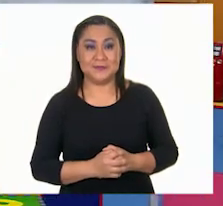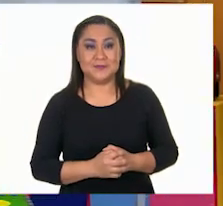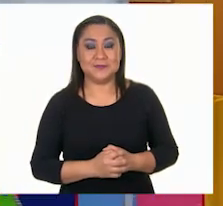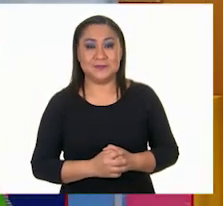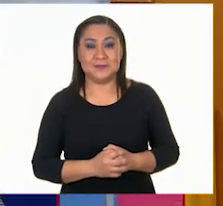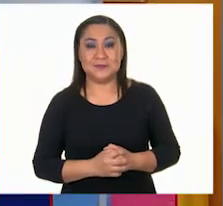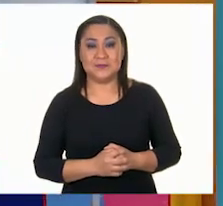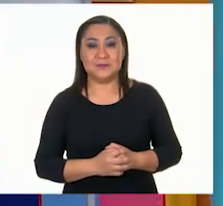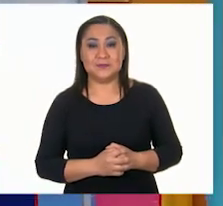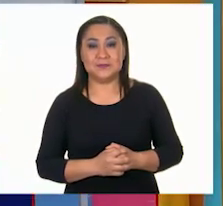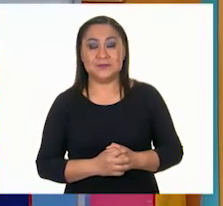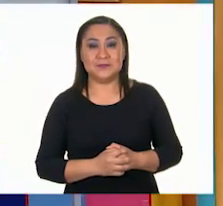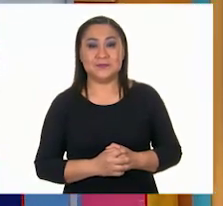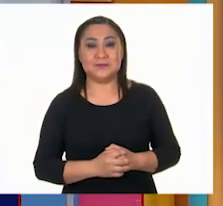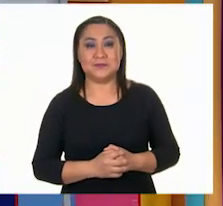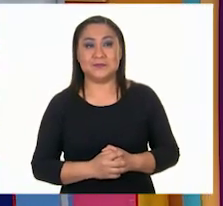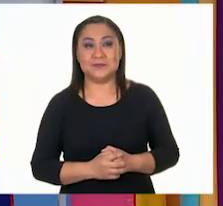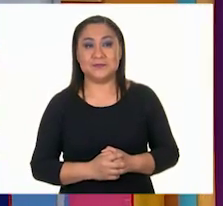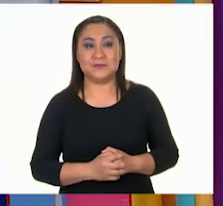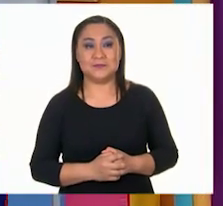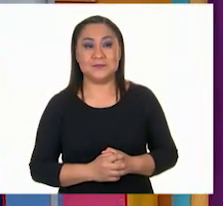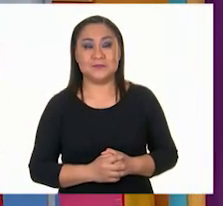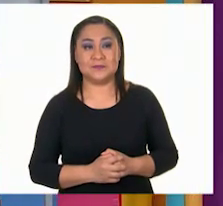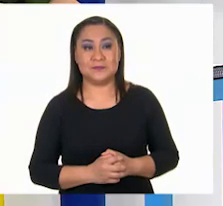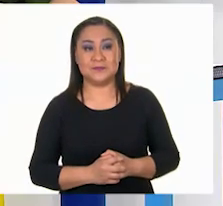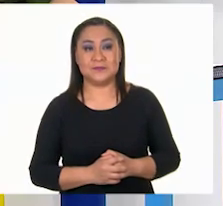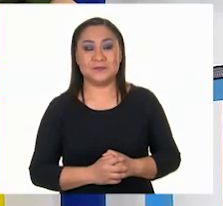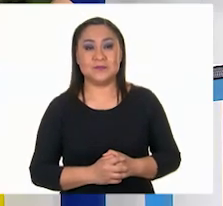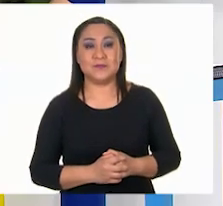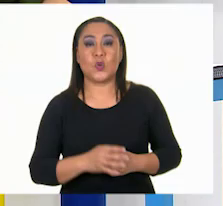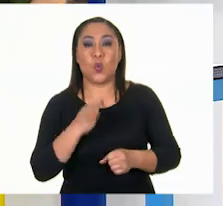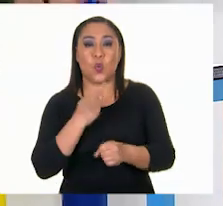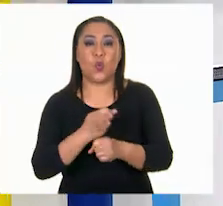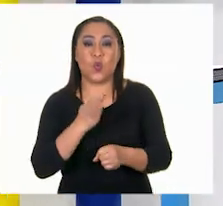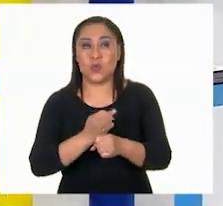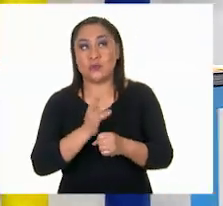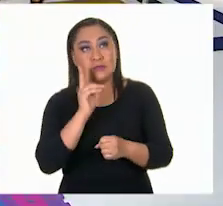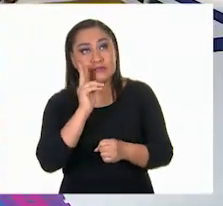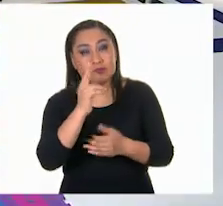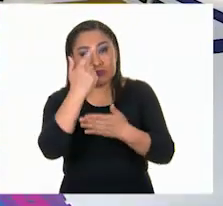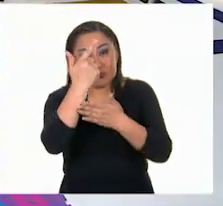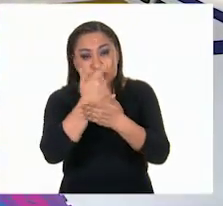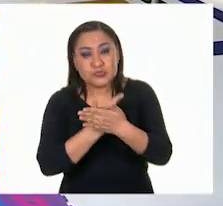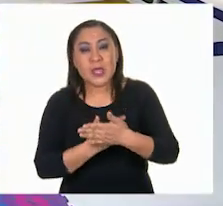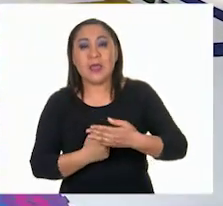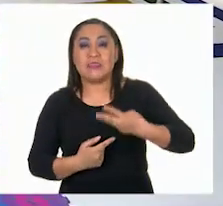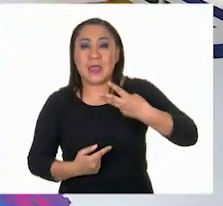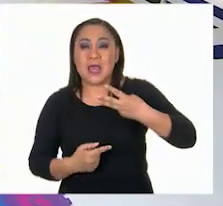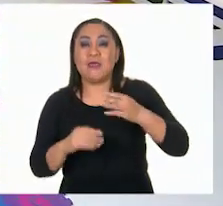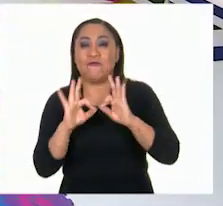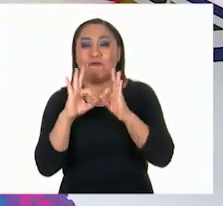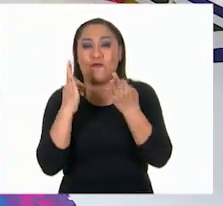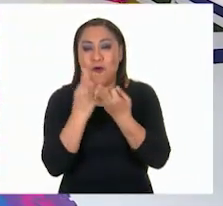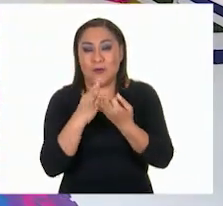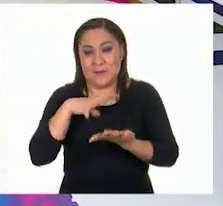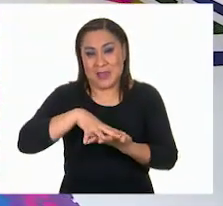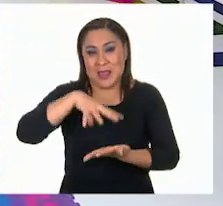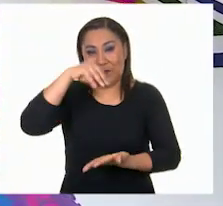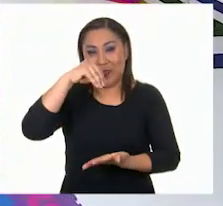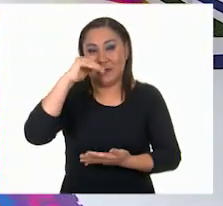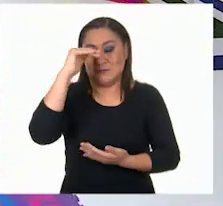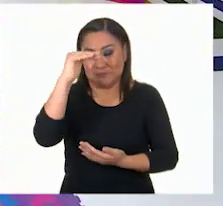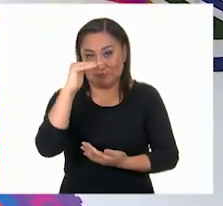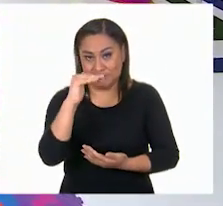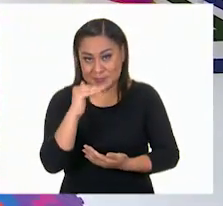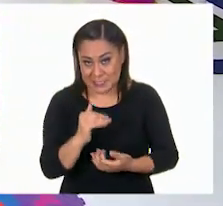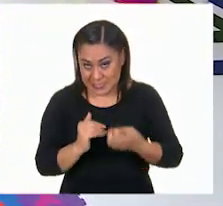Llevamos tres pirámides. Muy bien. Vamos por una más. Vamos